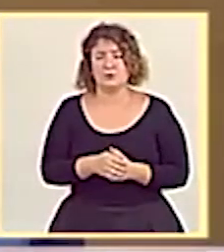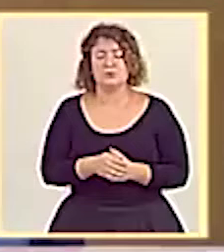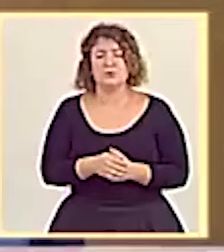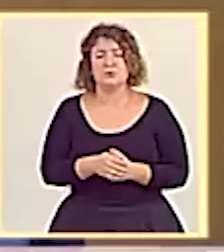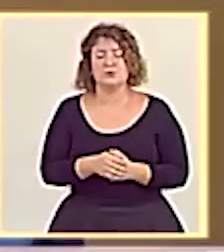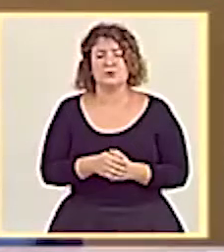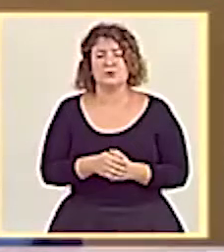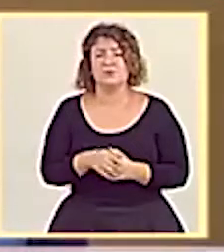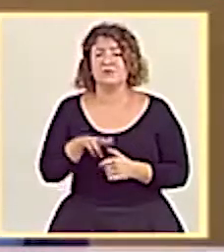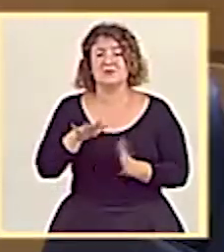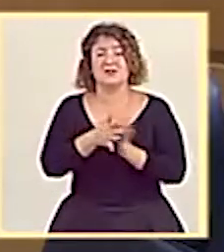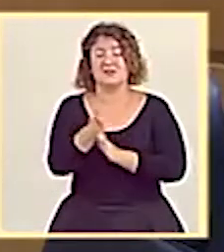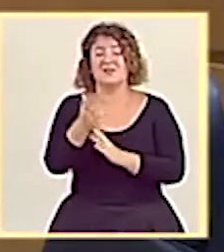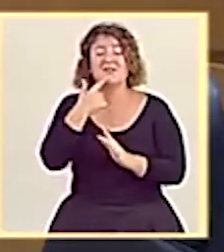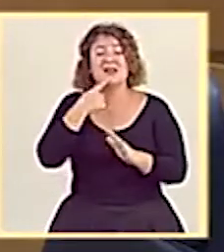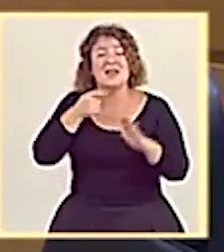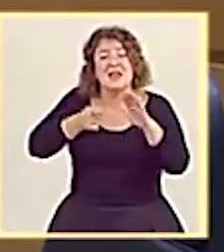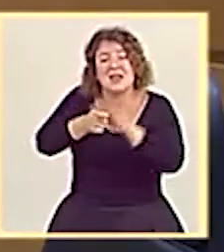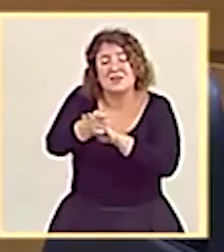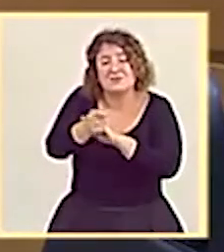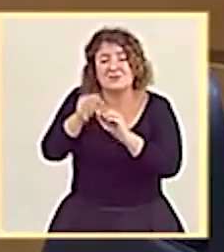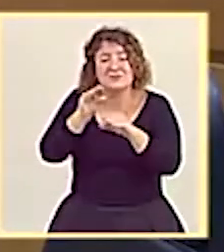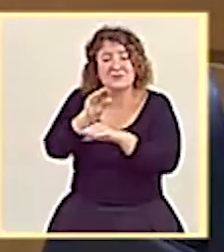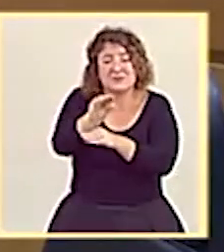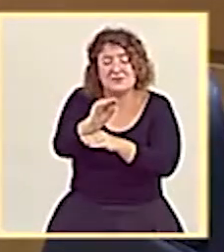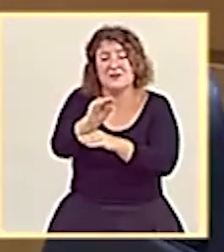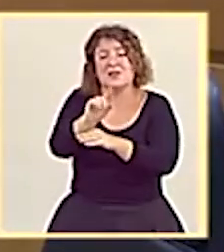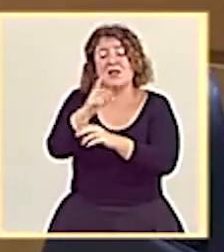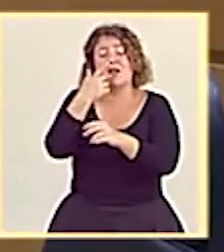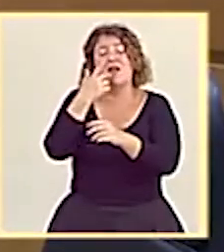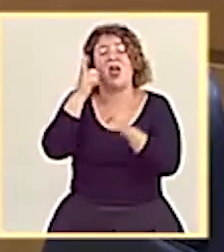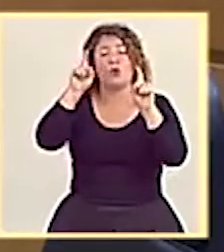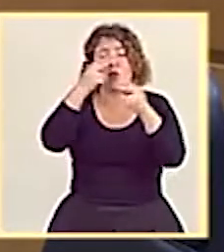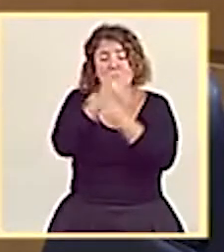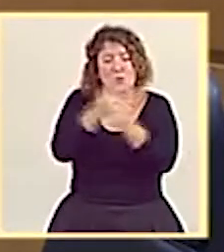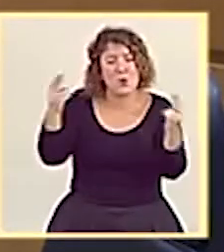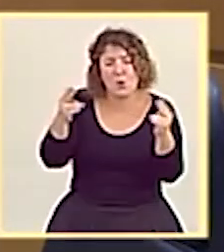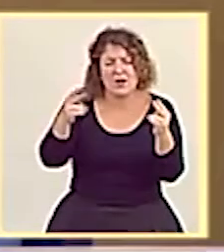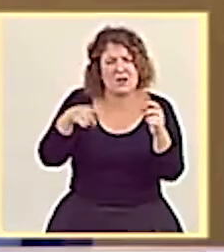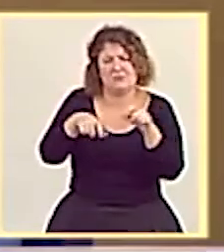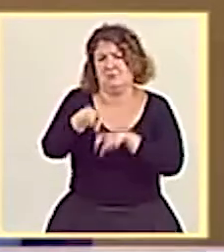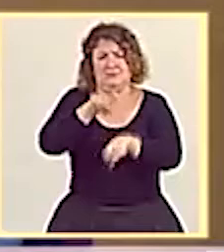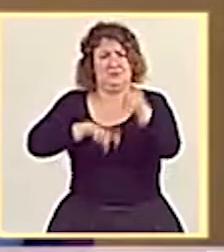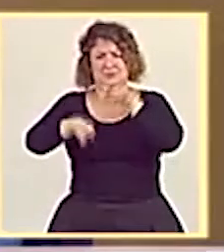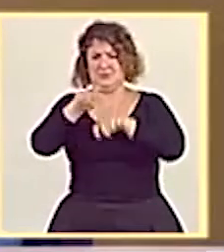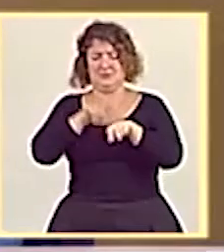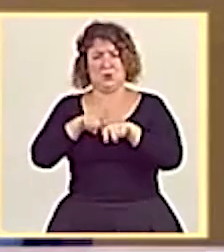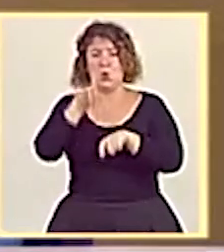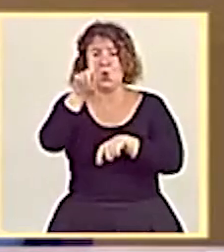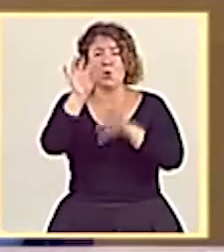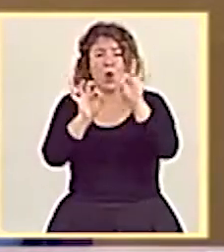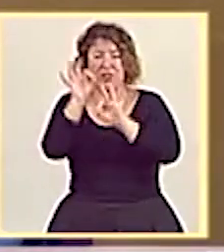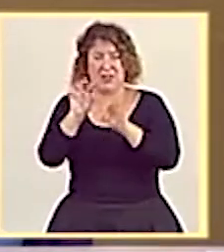hicieron retroceder la inversión en la educación pública, casi un punto del PIB cuando más lo necesitaba.